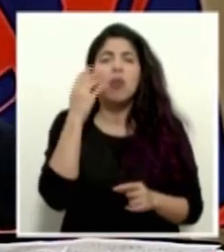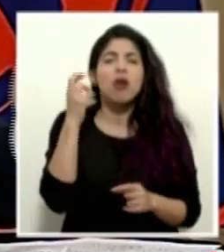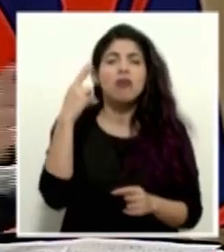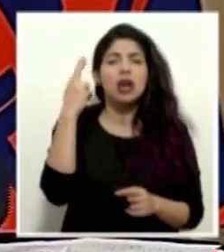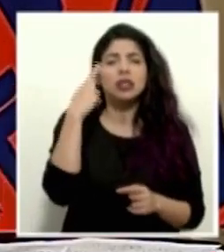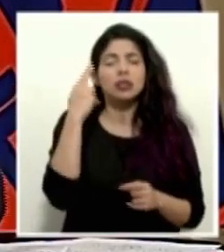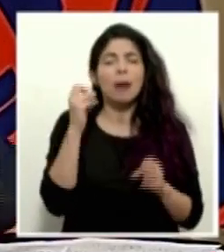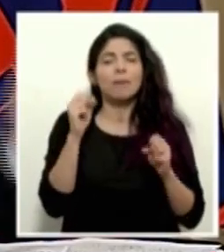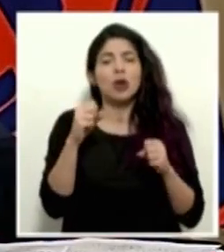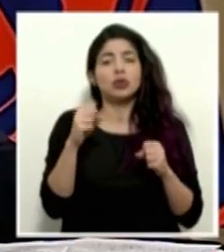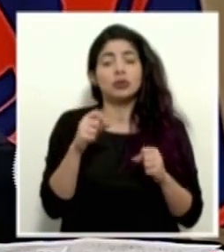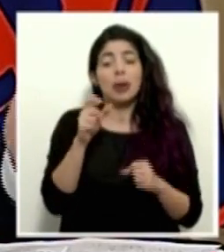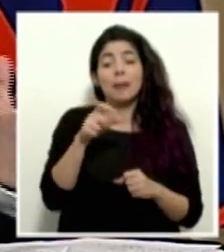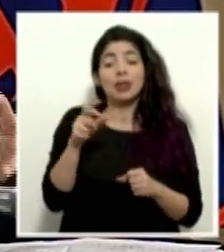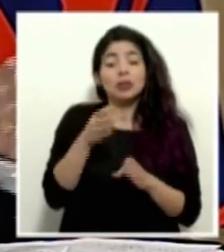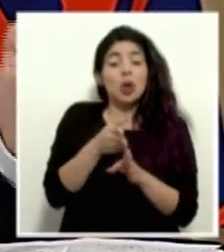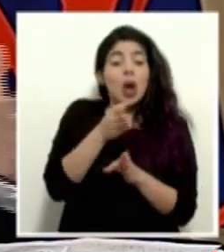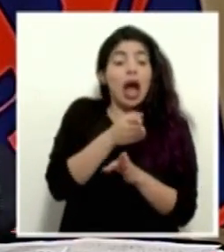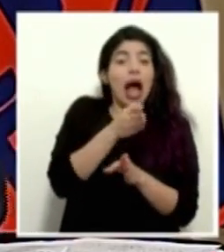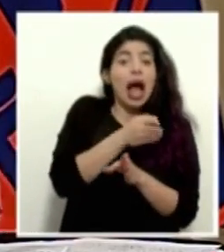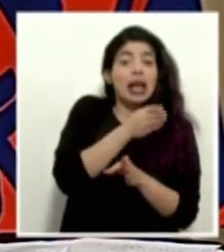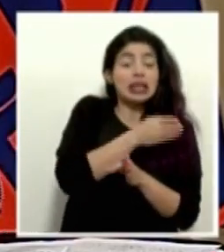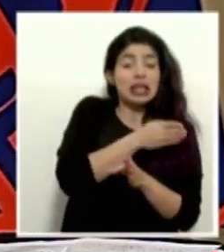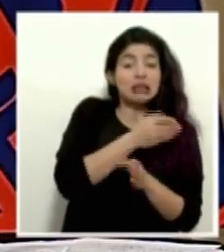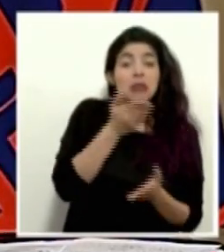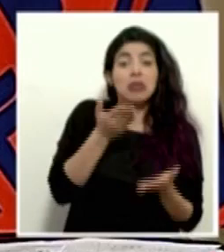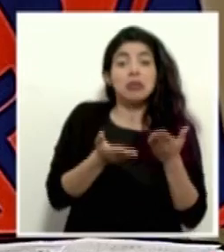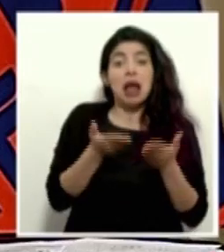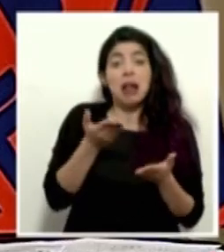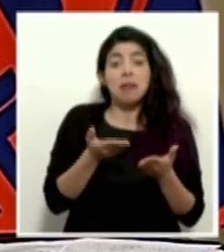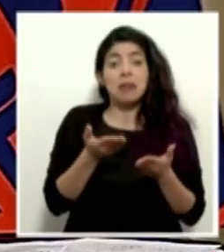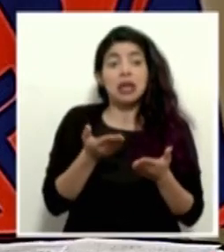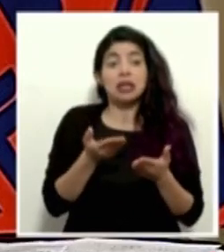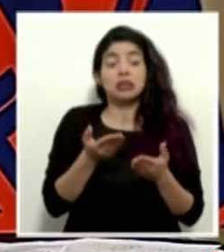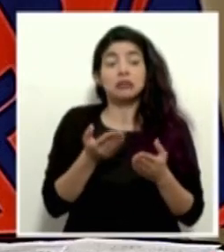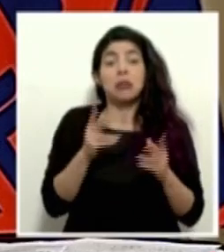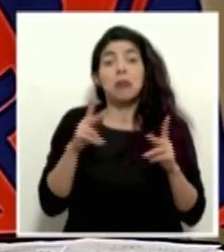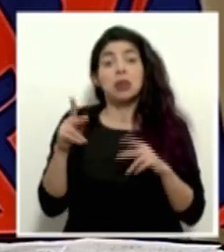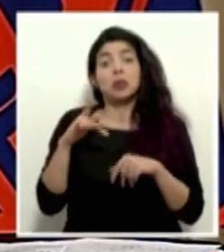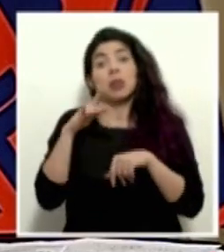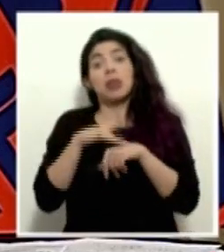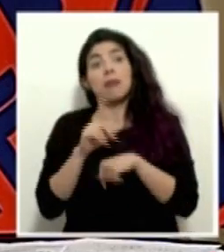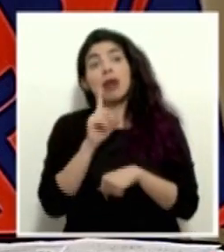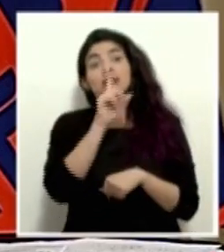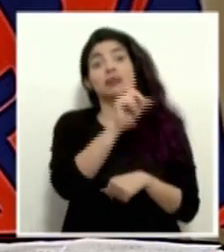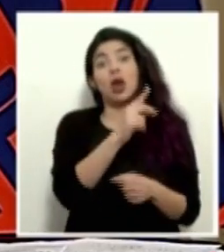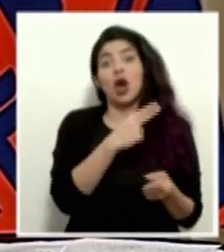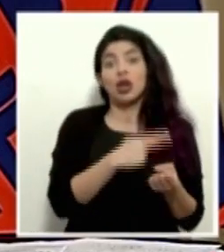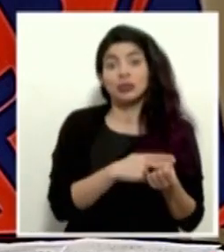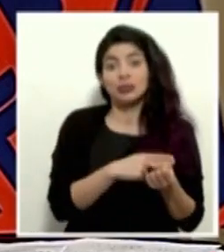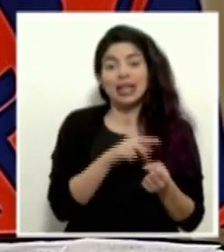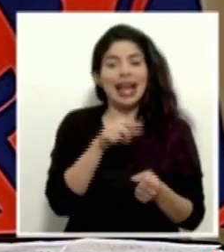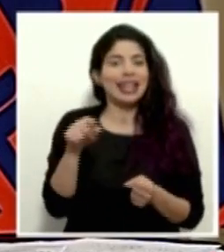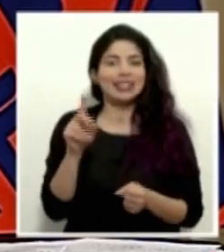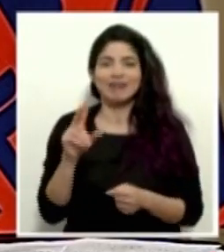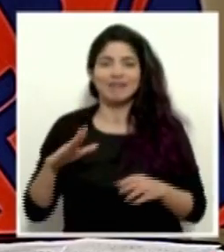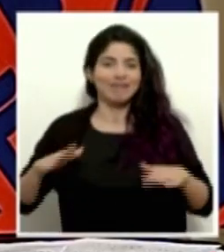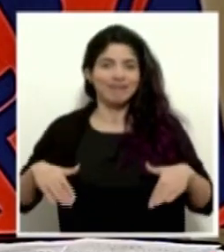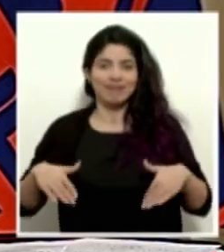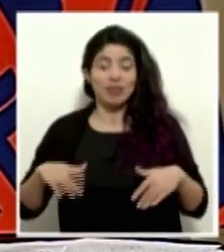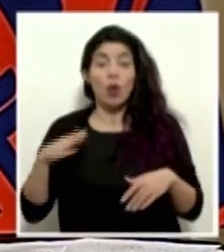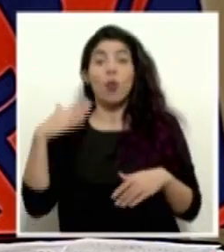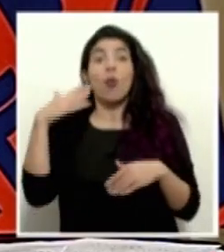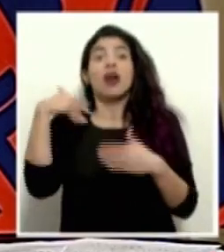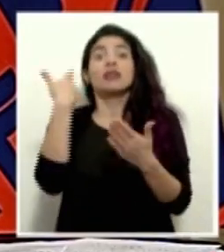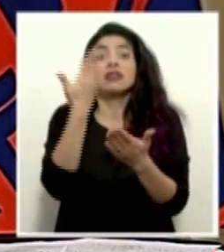simplemente que los días previos que antes tal vez estaban llegando a un hospital, no están llegando y entonces cuando